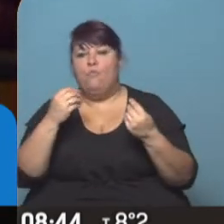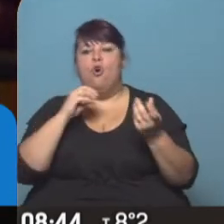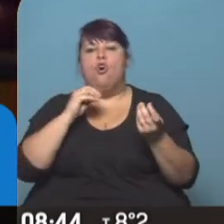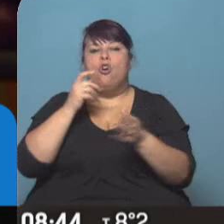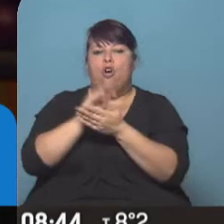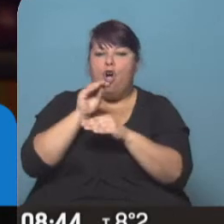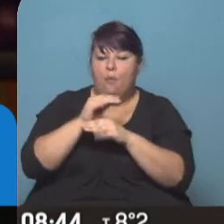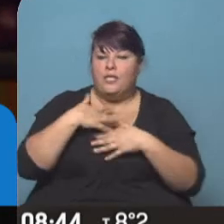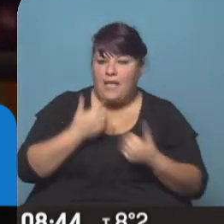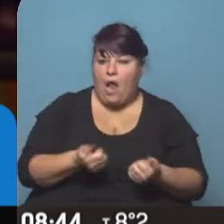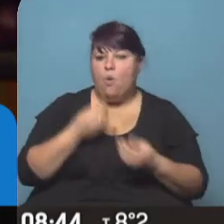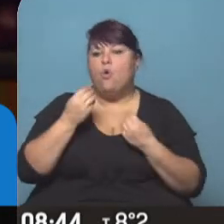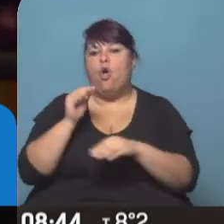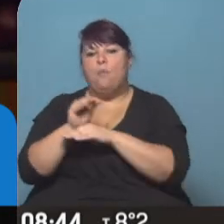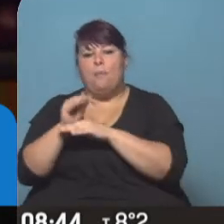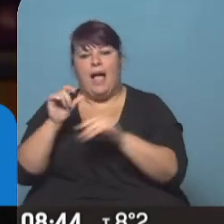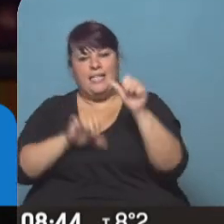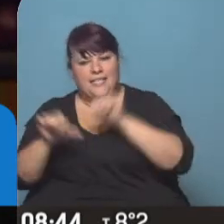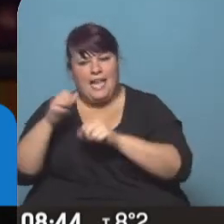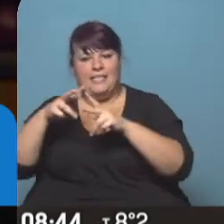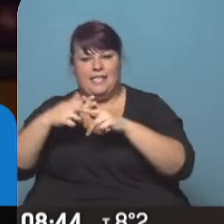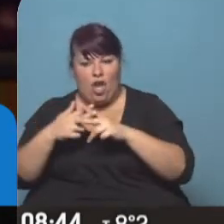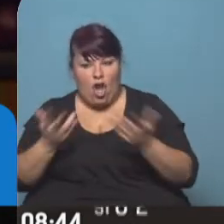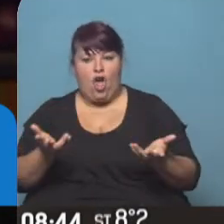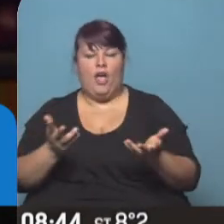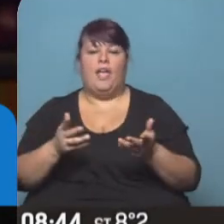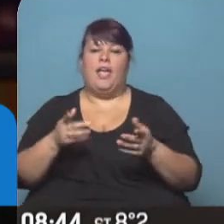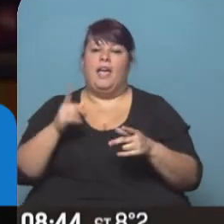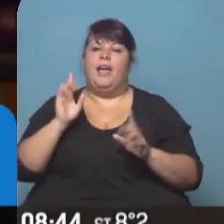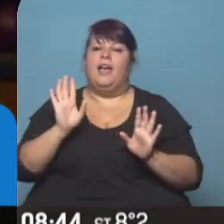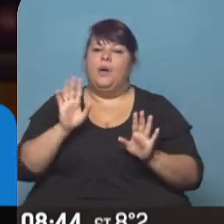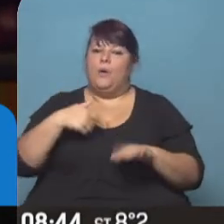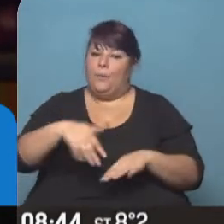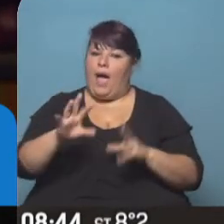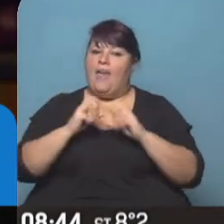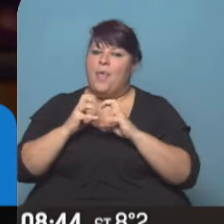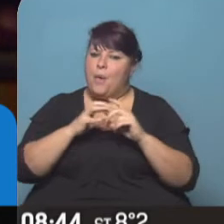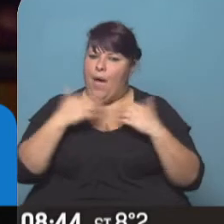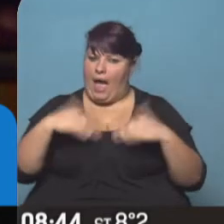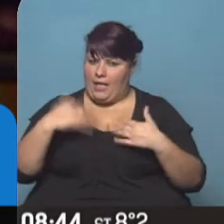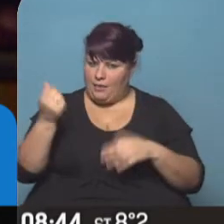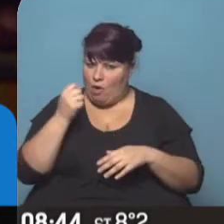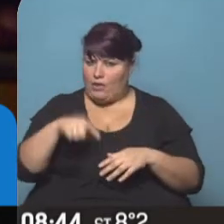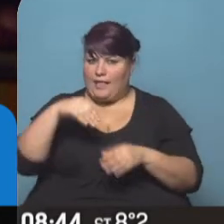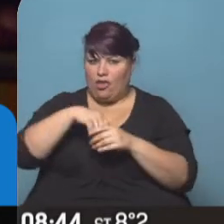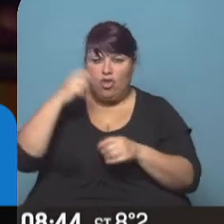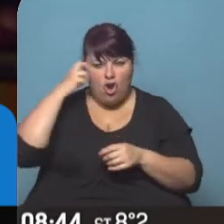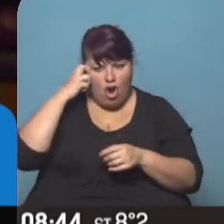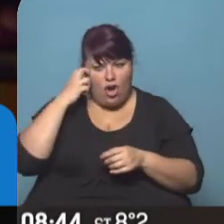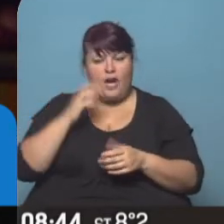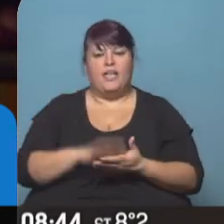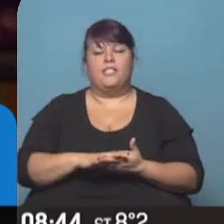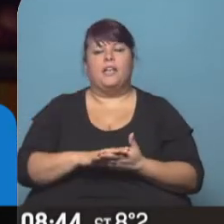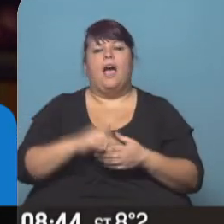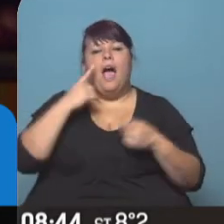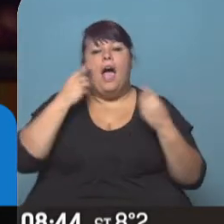se financia la salud, cómo se financia la ciencia, la tecnología. Viene un debate muy importante en el Parlamento que se